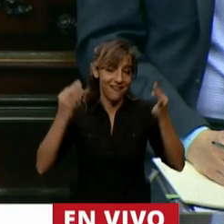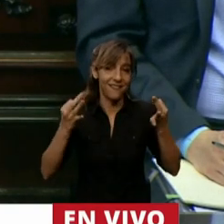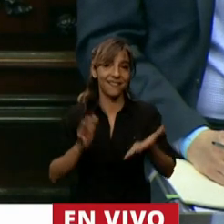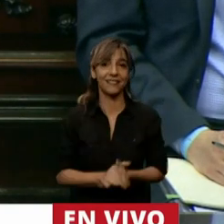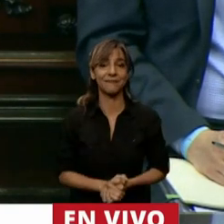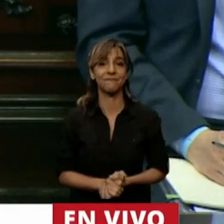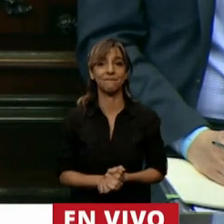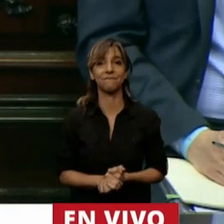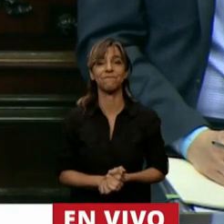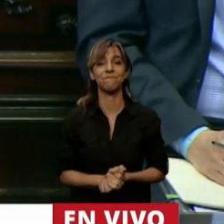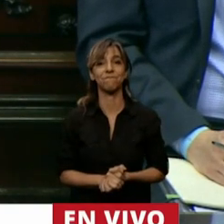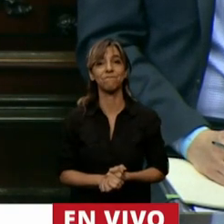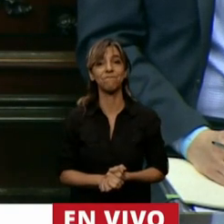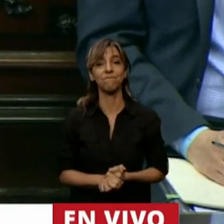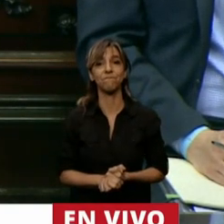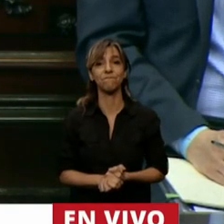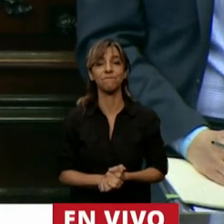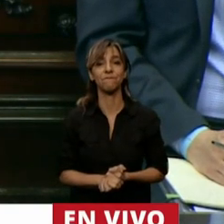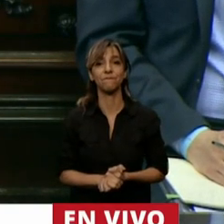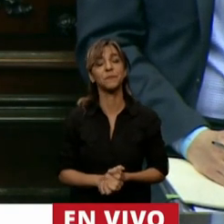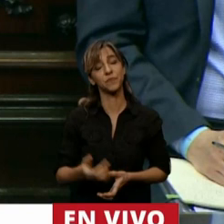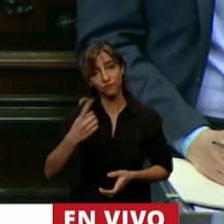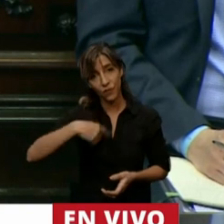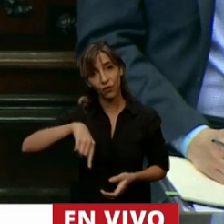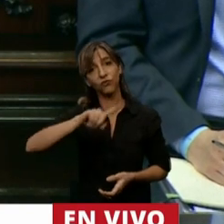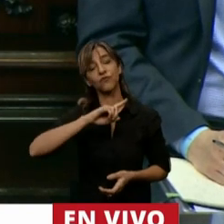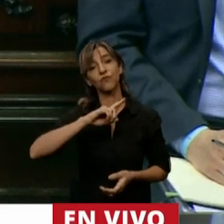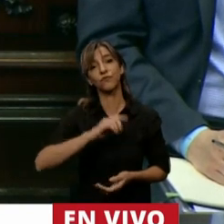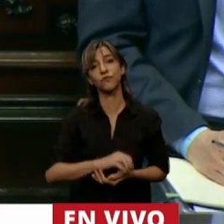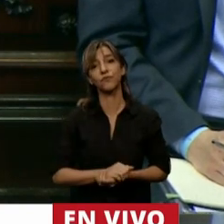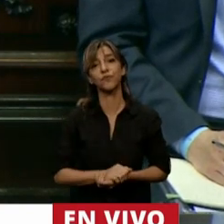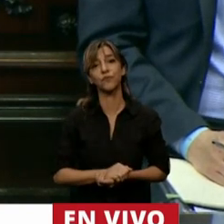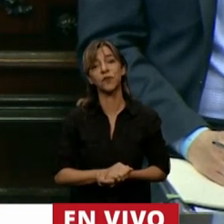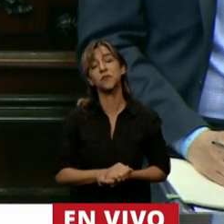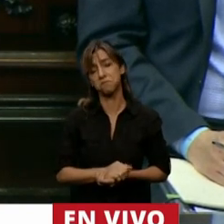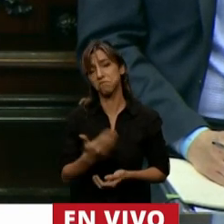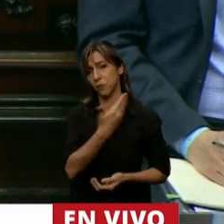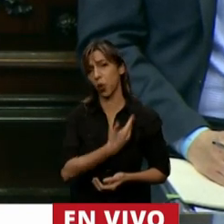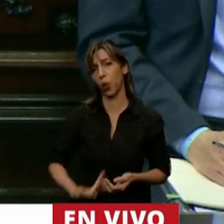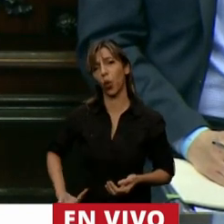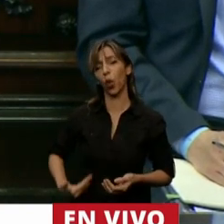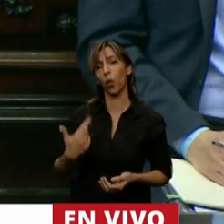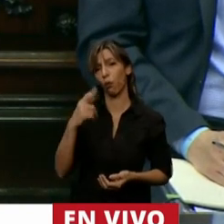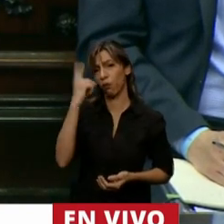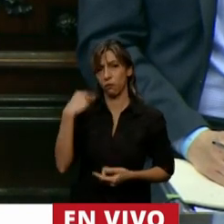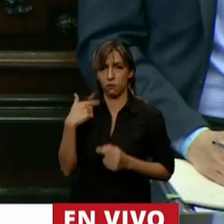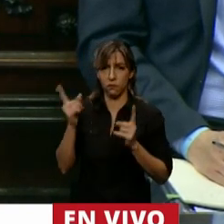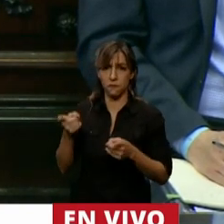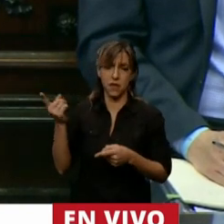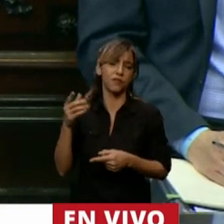a todos nosotros y acá también hablo por el gobierno por todos nosotros